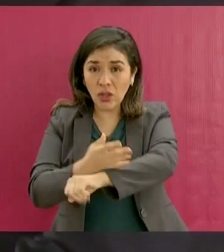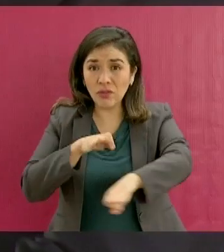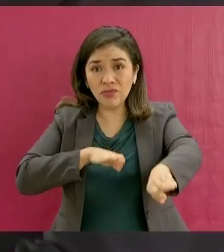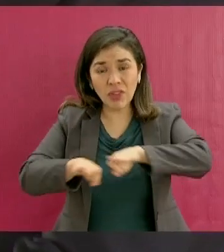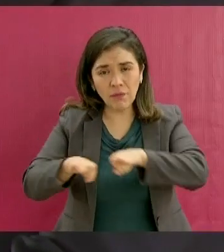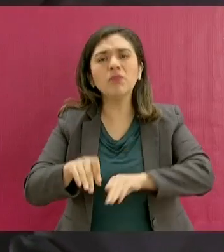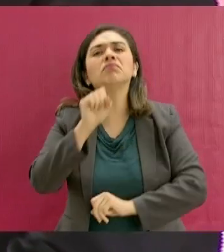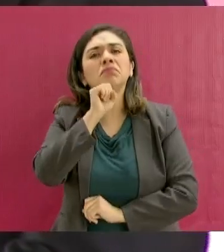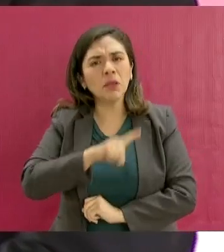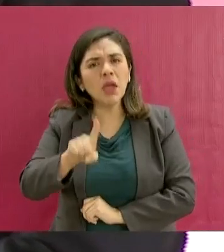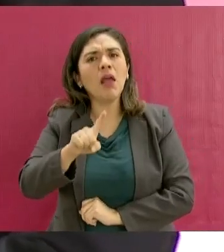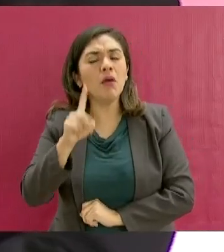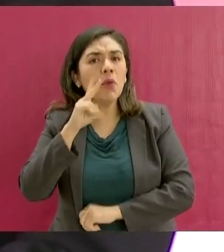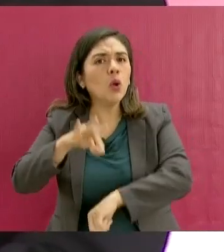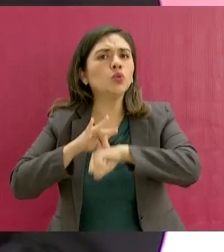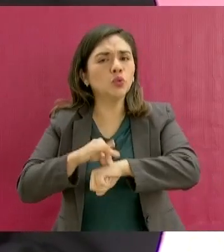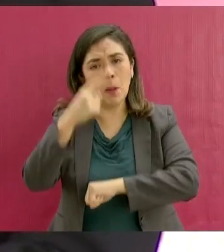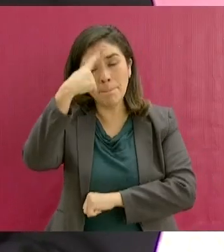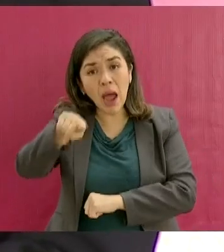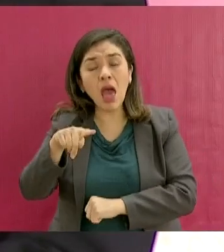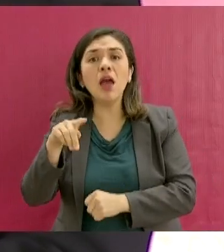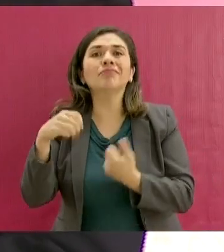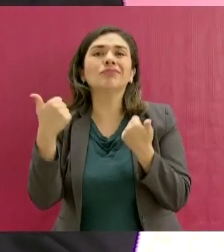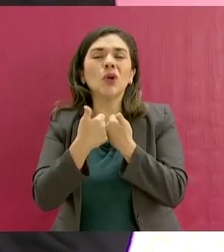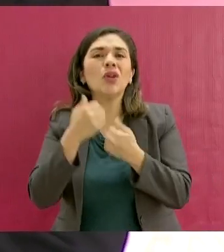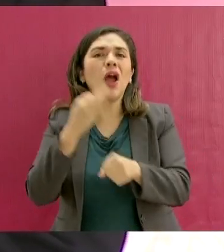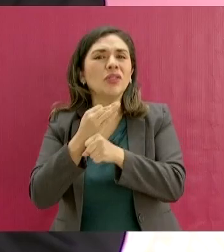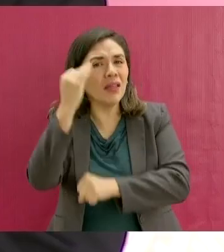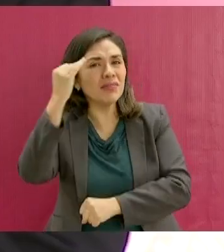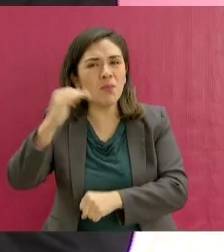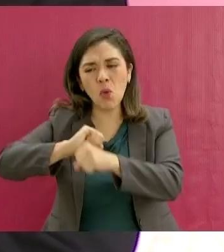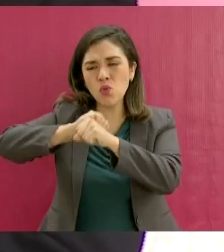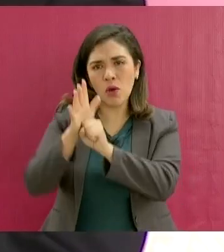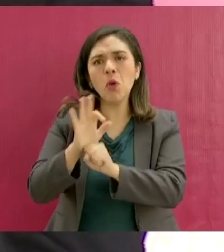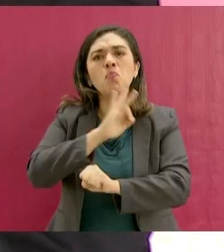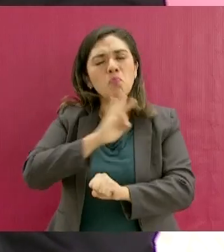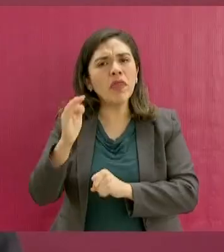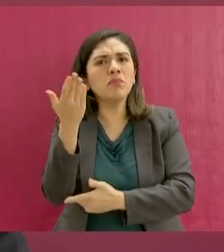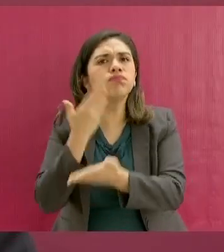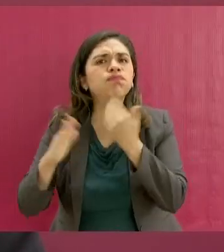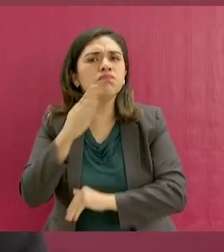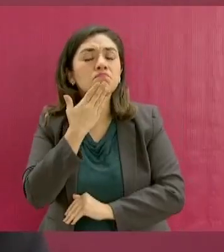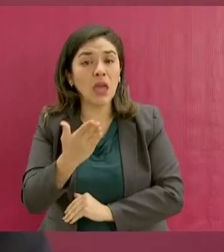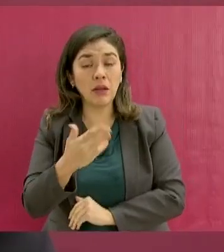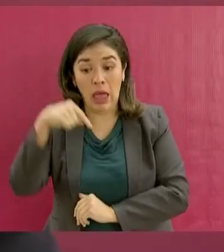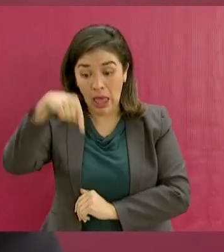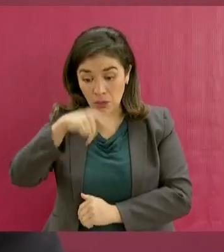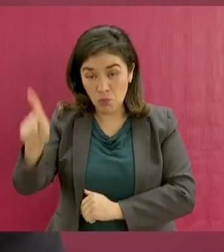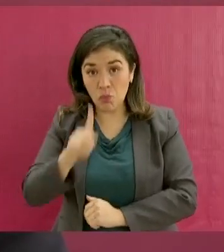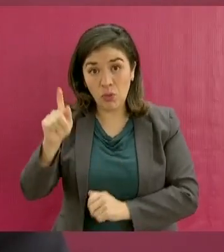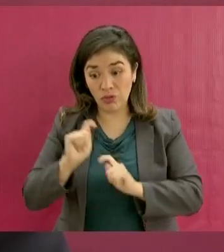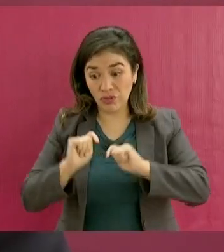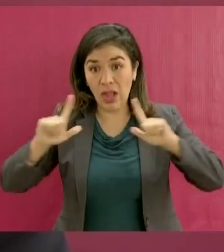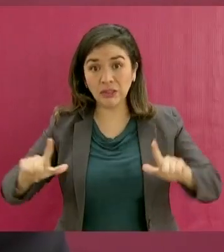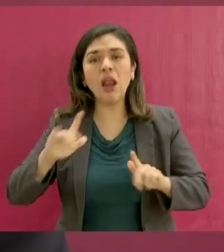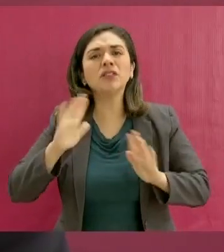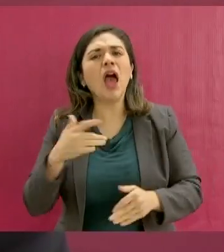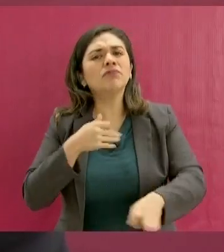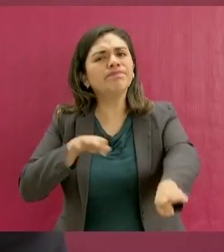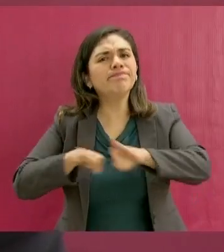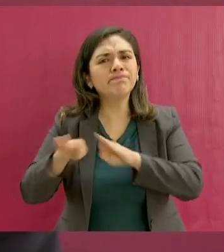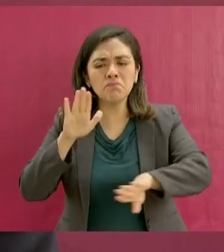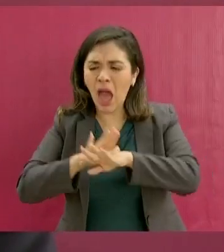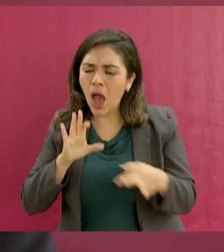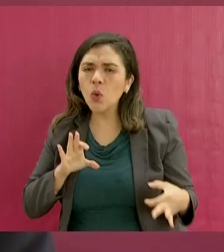también ha sido evidente para enfrentar la pandemia de COVID-19. Aquí en Tlaxcala hemos trabajado